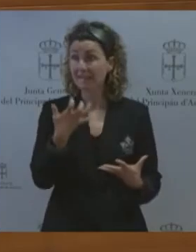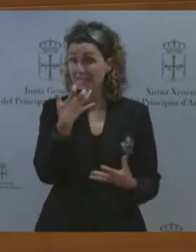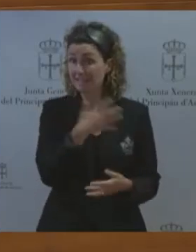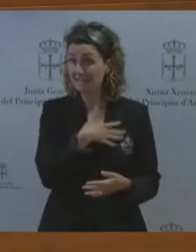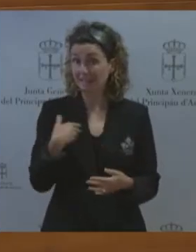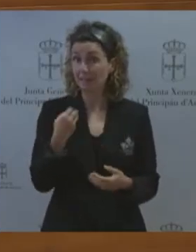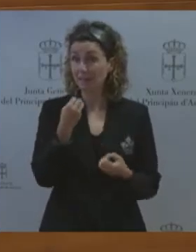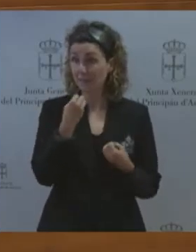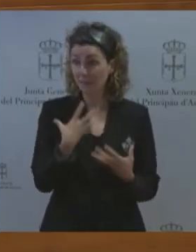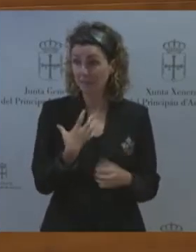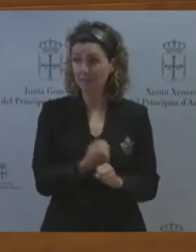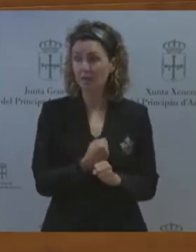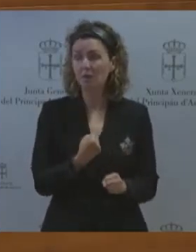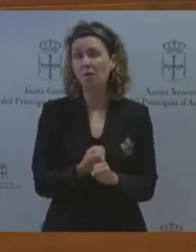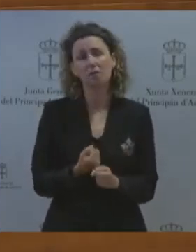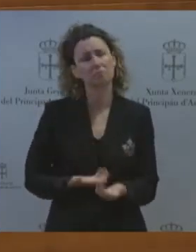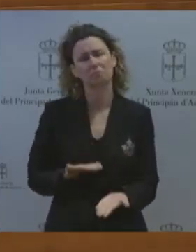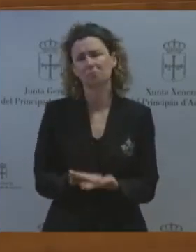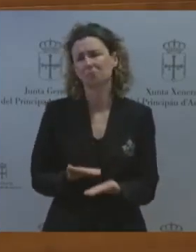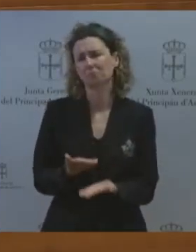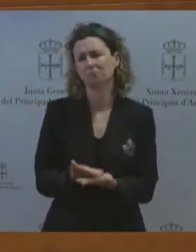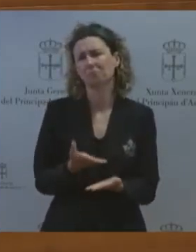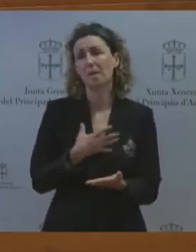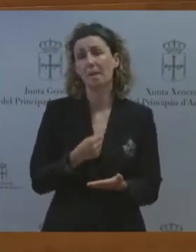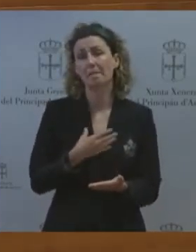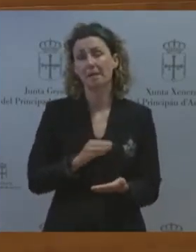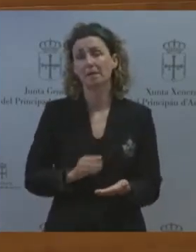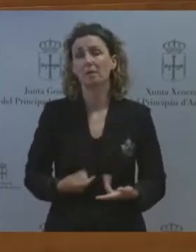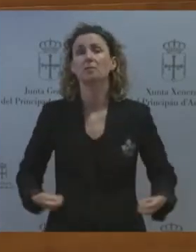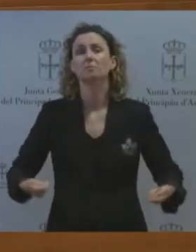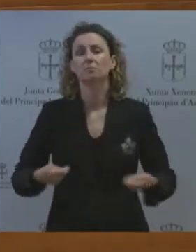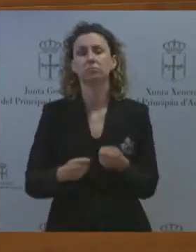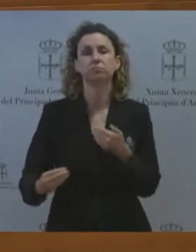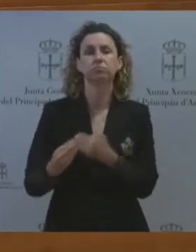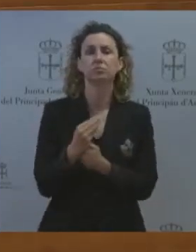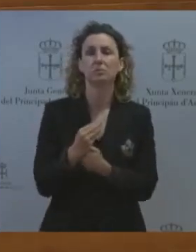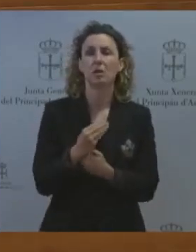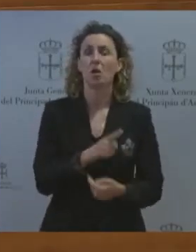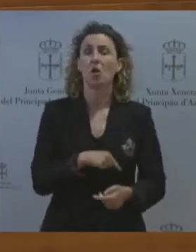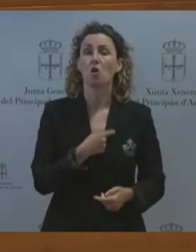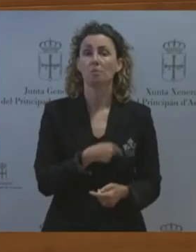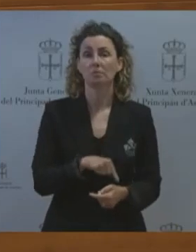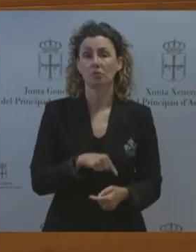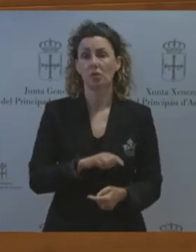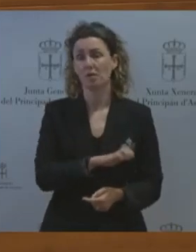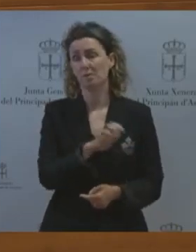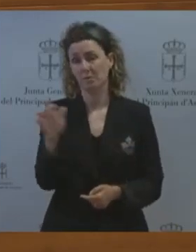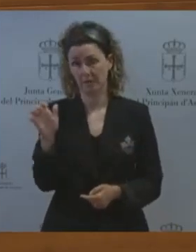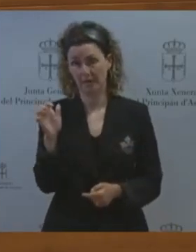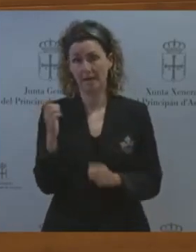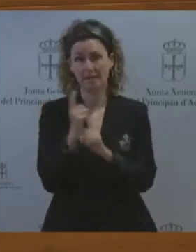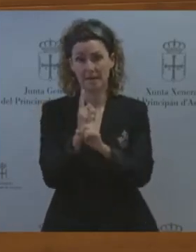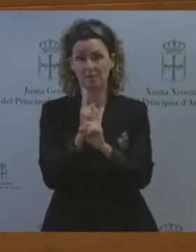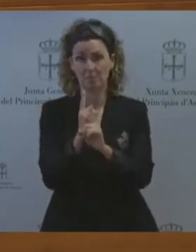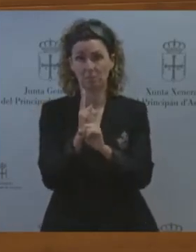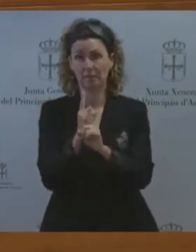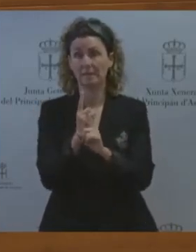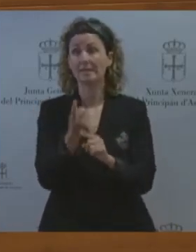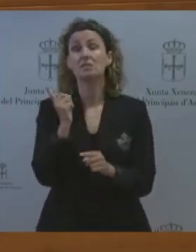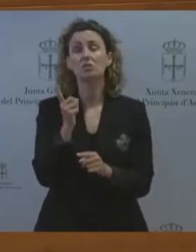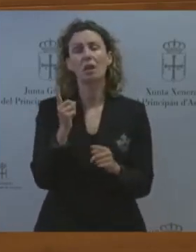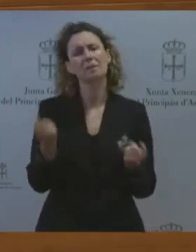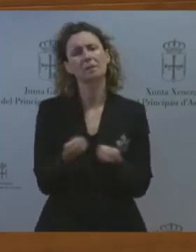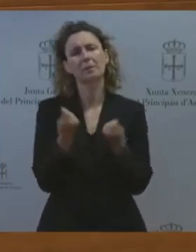para que te cofinancie la comisión europea la red de estas europeas de transporte si lo que quieren solamente titulares de prensa eso nos gusta menos pero si quieren ser